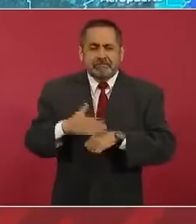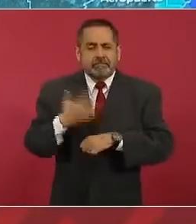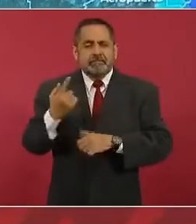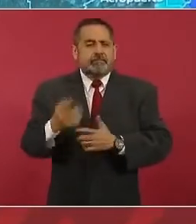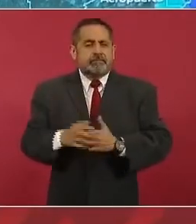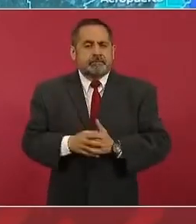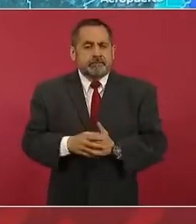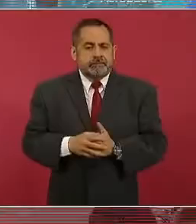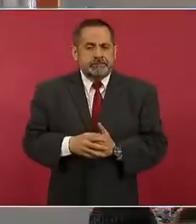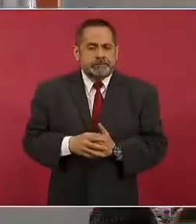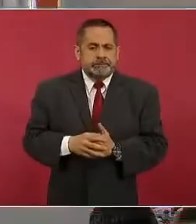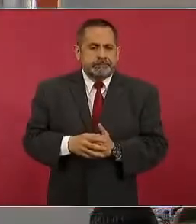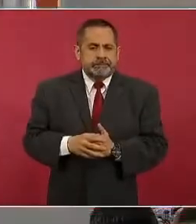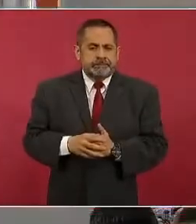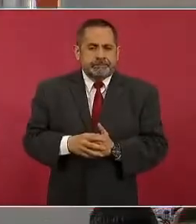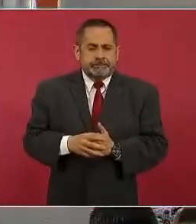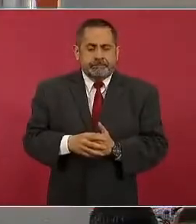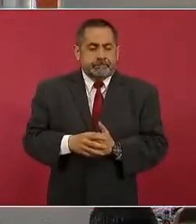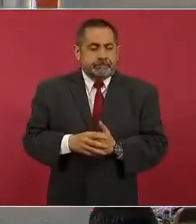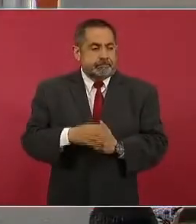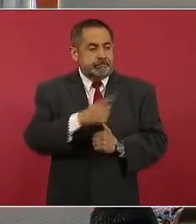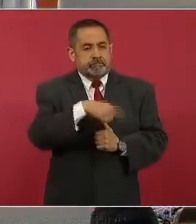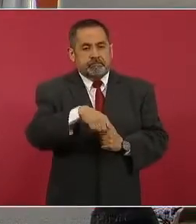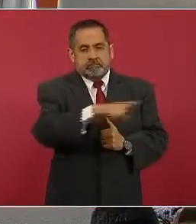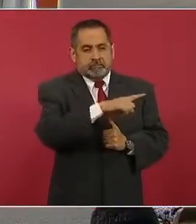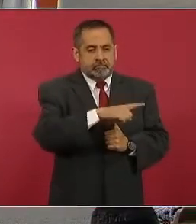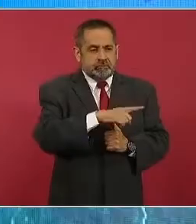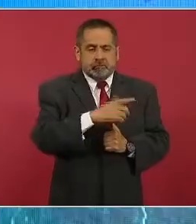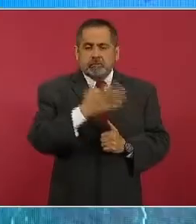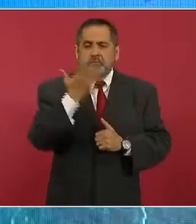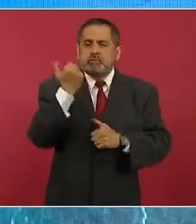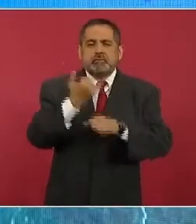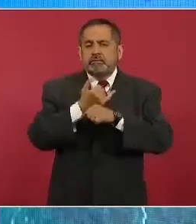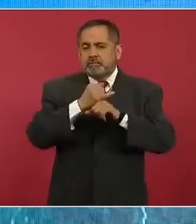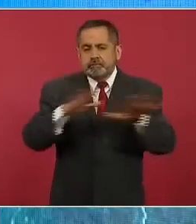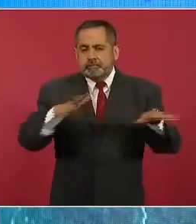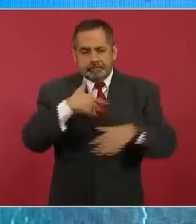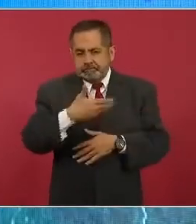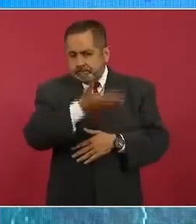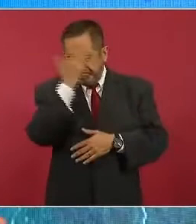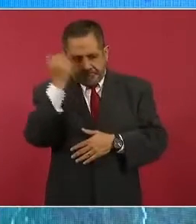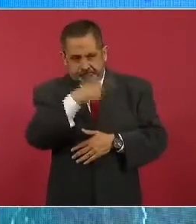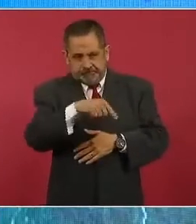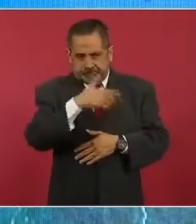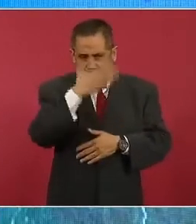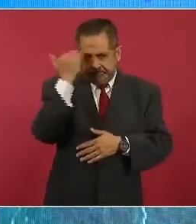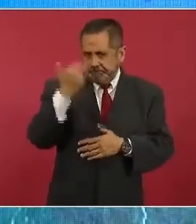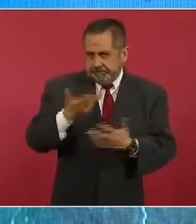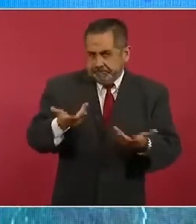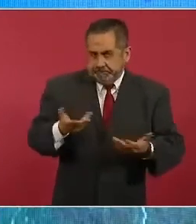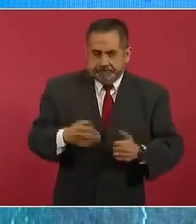porque unos no tienen la información ¿sí?